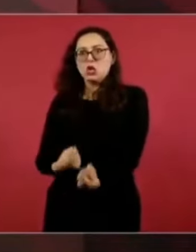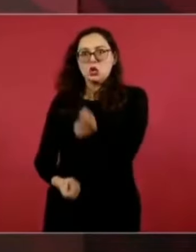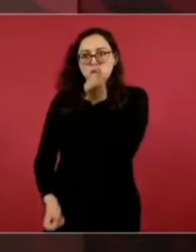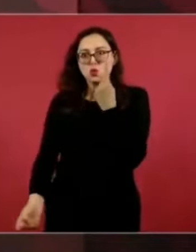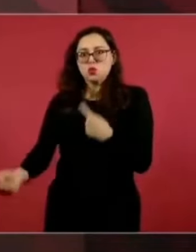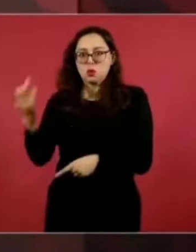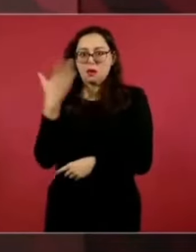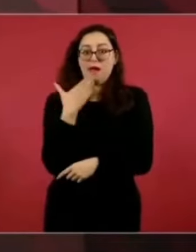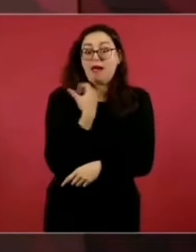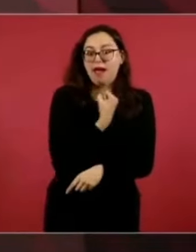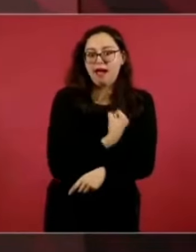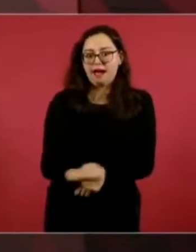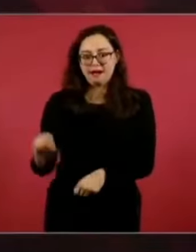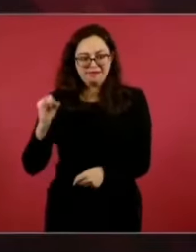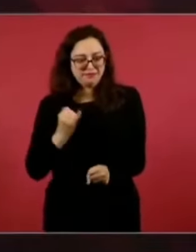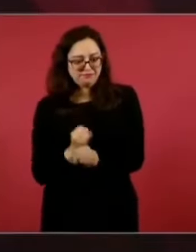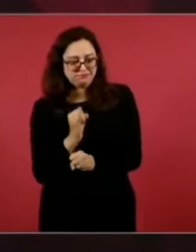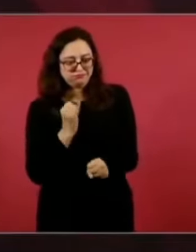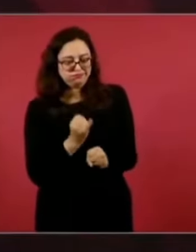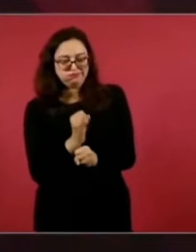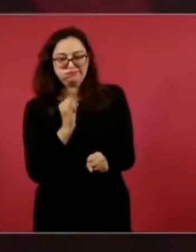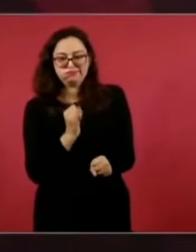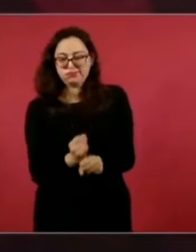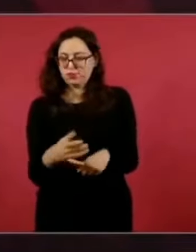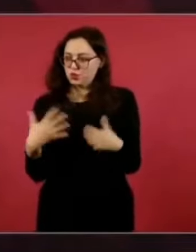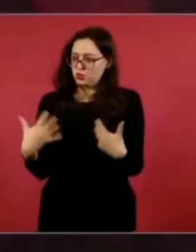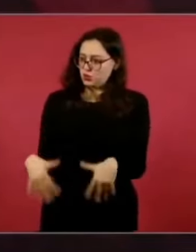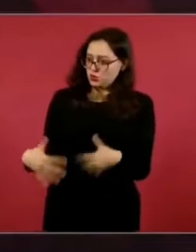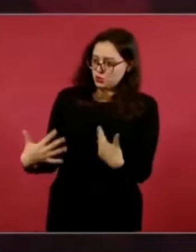pues no cualquiera